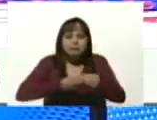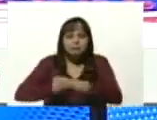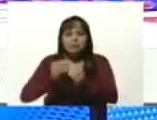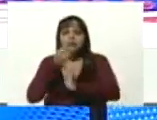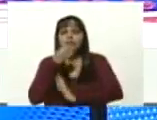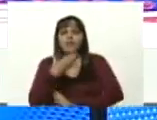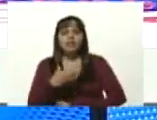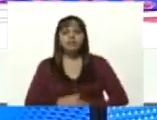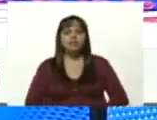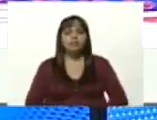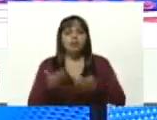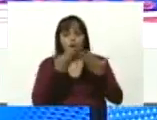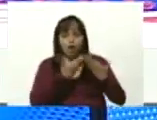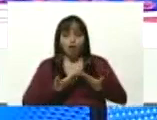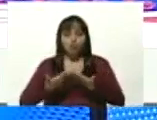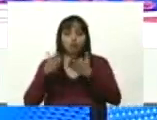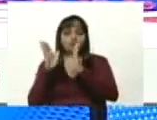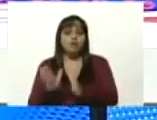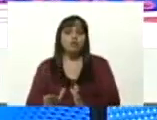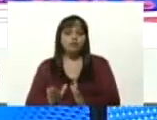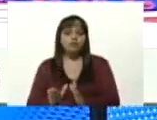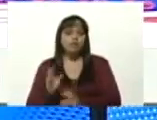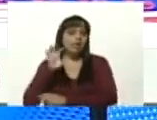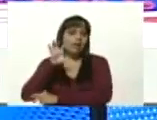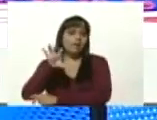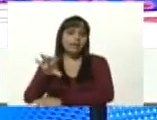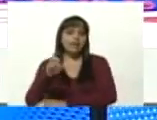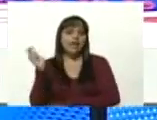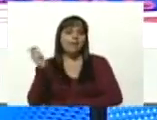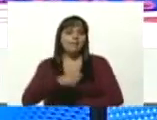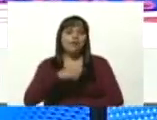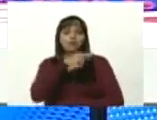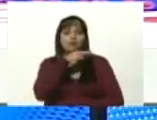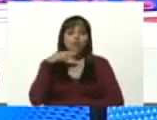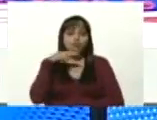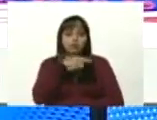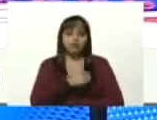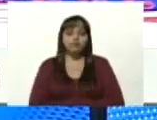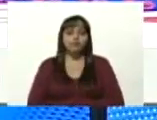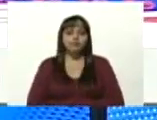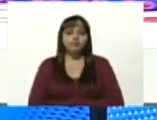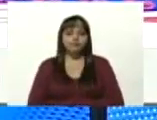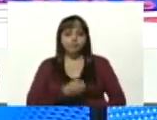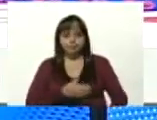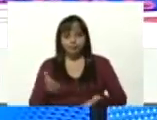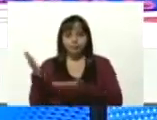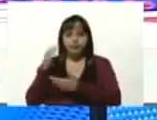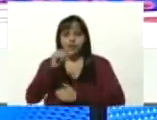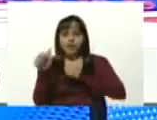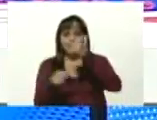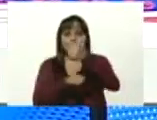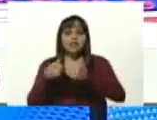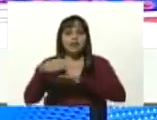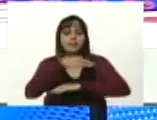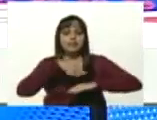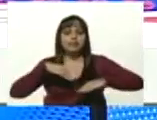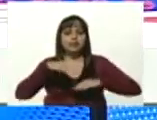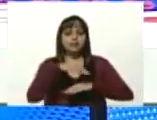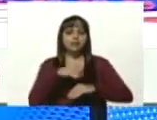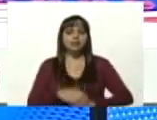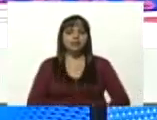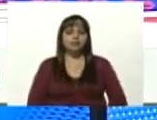para los estudiantes de nuestra patria en el mes de octubre vamos a dar el pase a la viceministra Rosángela